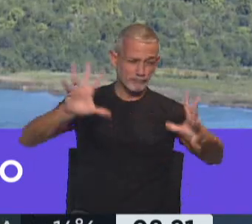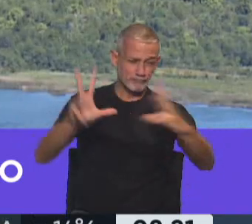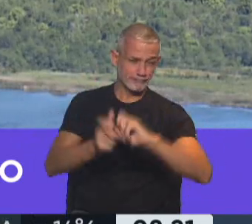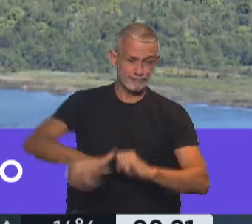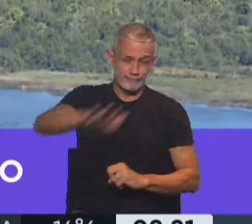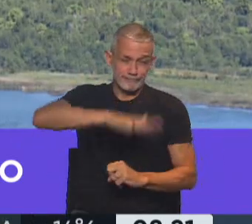por las llamas.